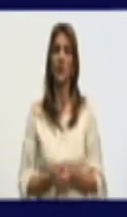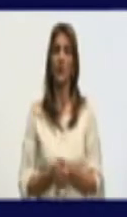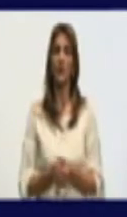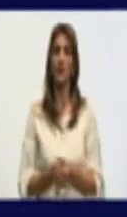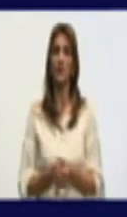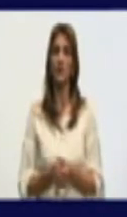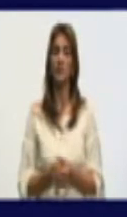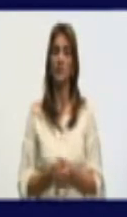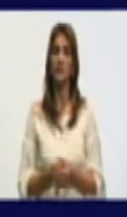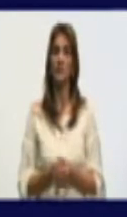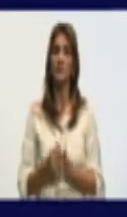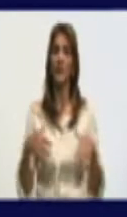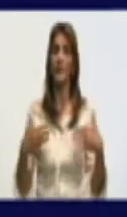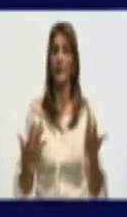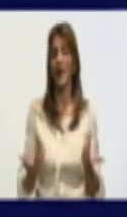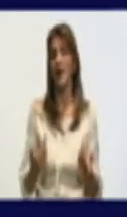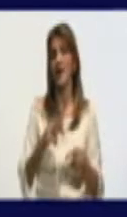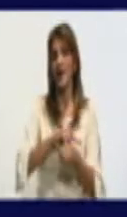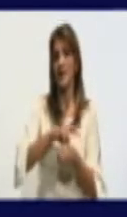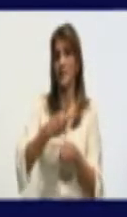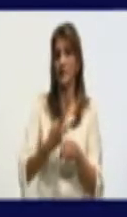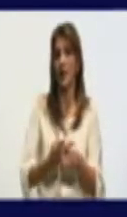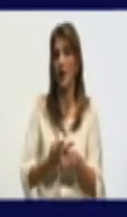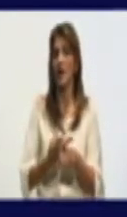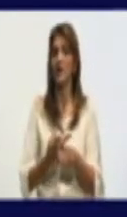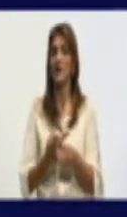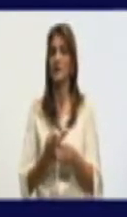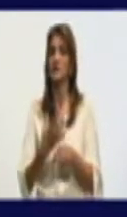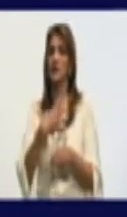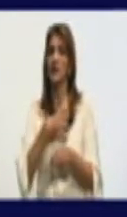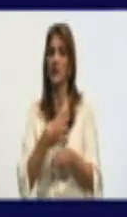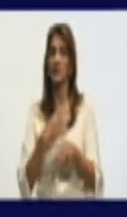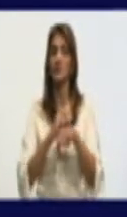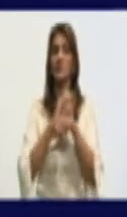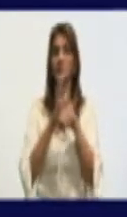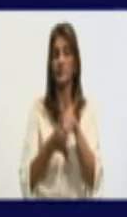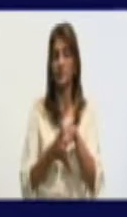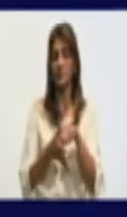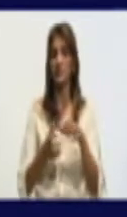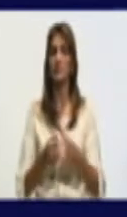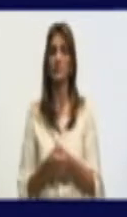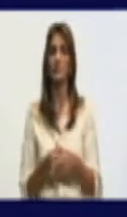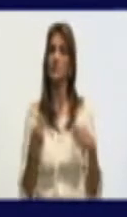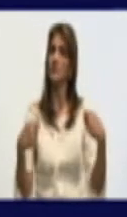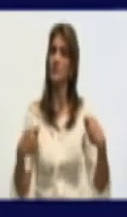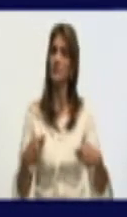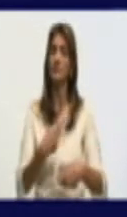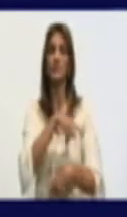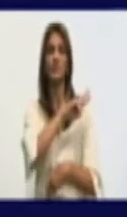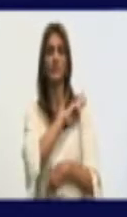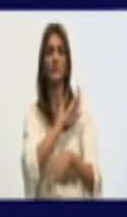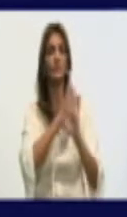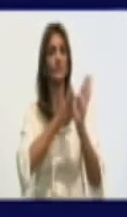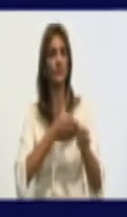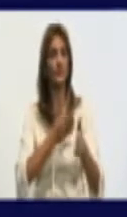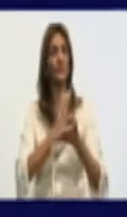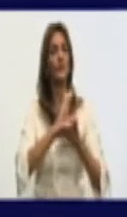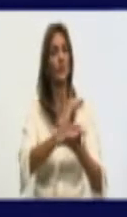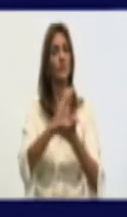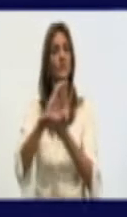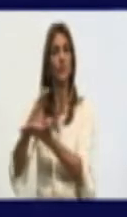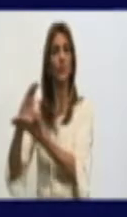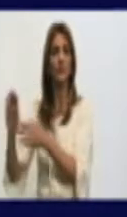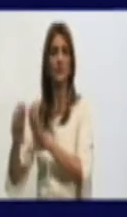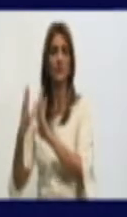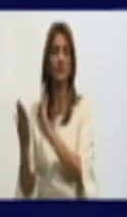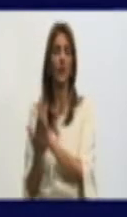precisamente formar parte de la cadena de contagios. Y de esta manera, bueno, con responsabilidad, con disciplina, contribuir todos a